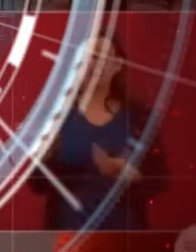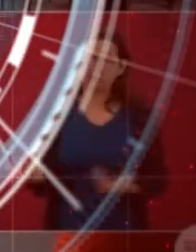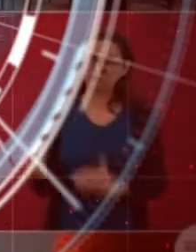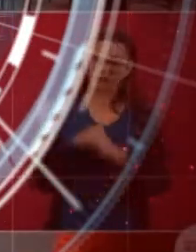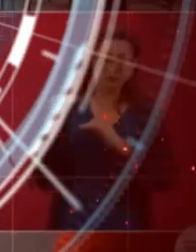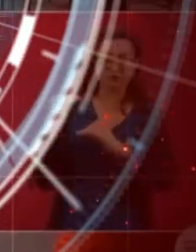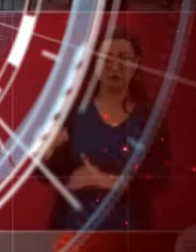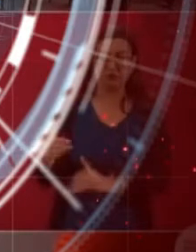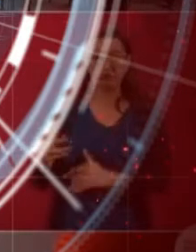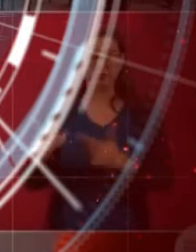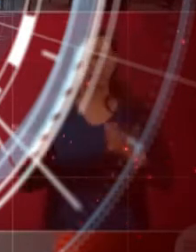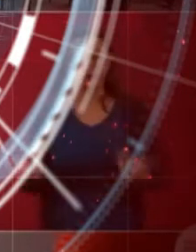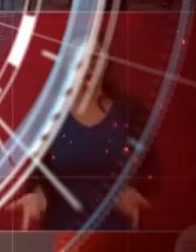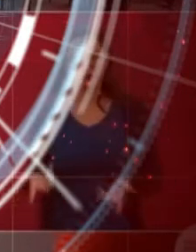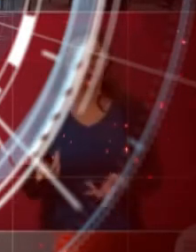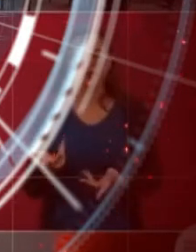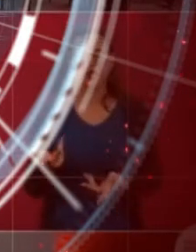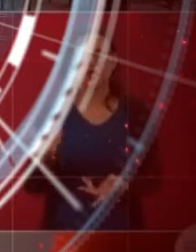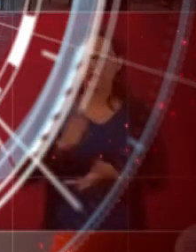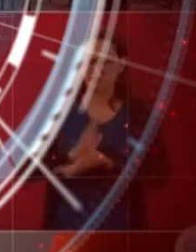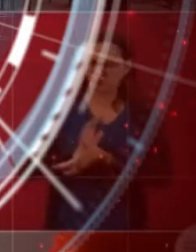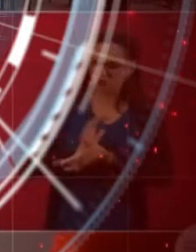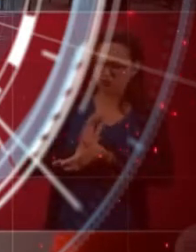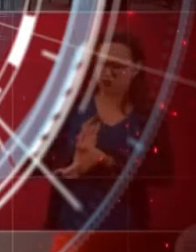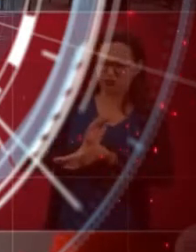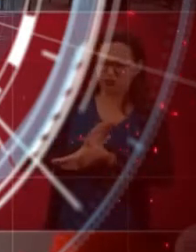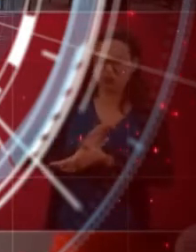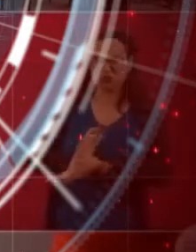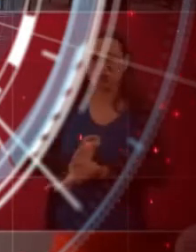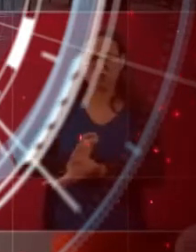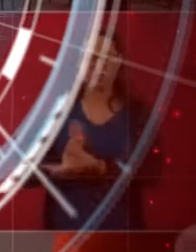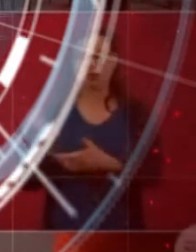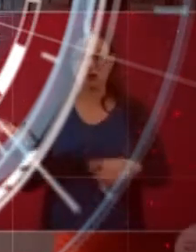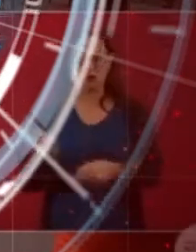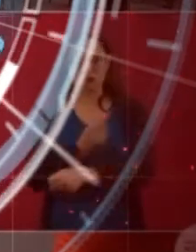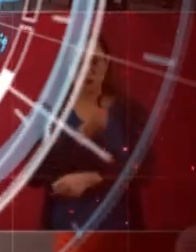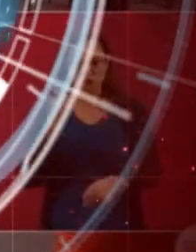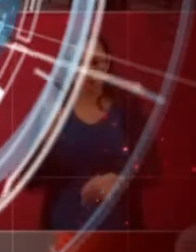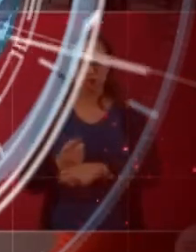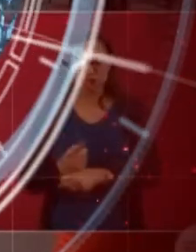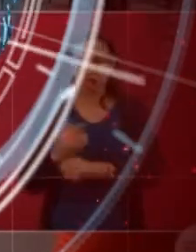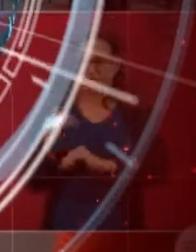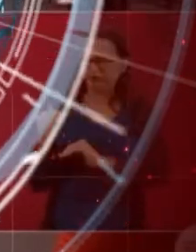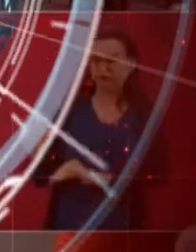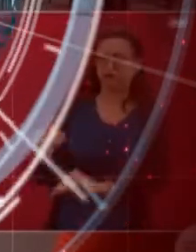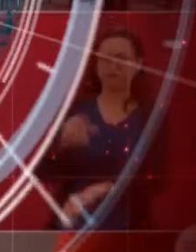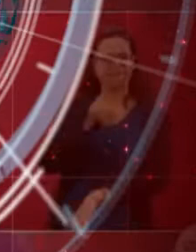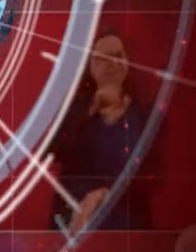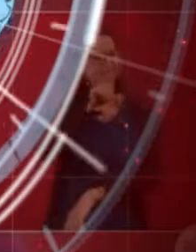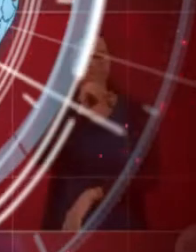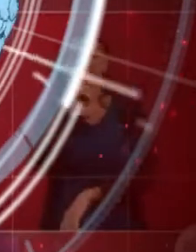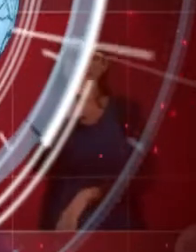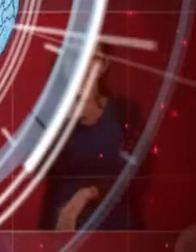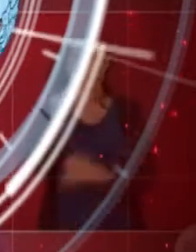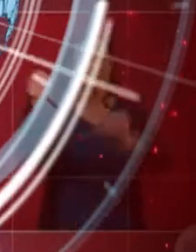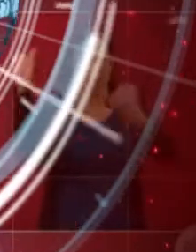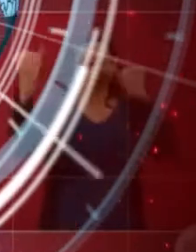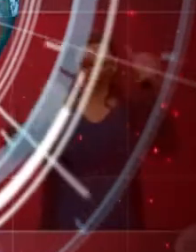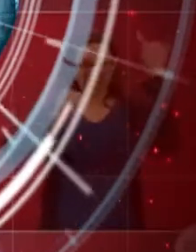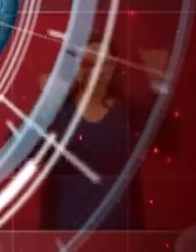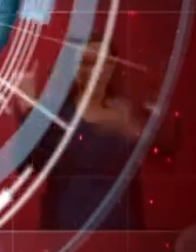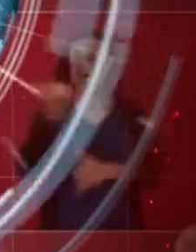No permitamos que la discriminación condicione el acceso a las oportunidades, olvidemos los prejuicios y